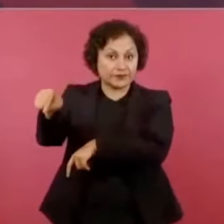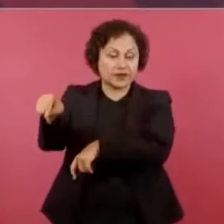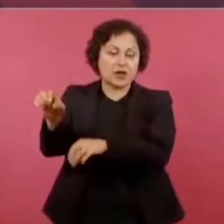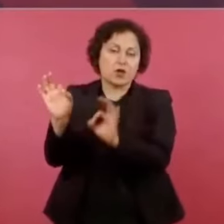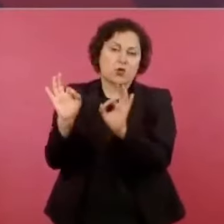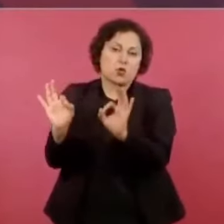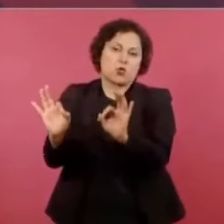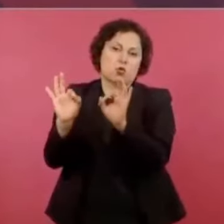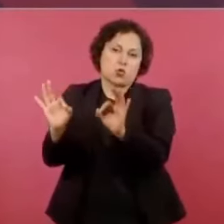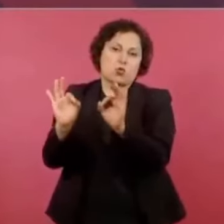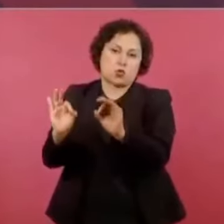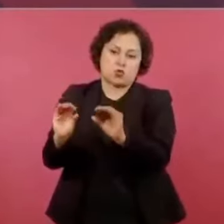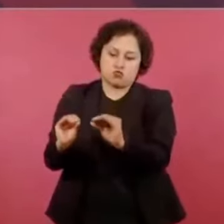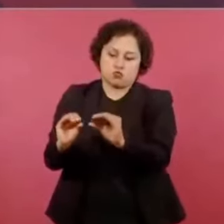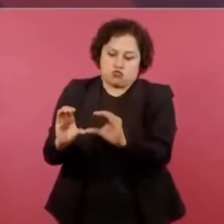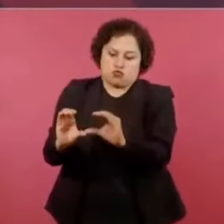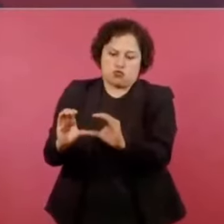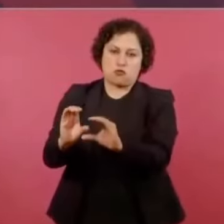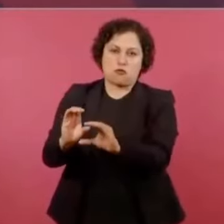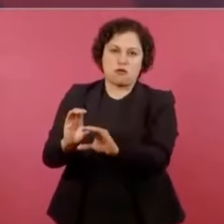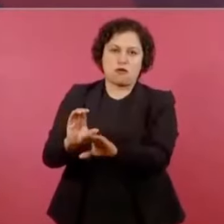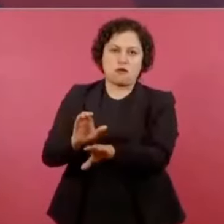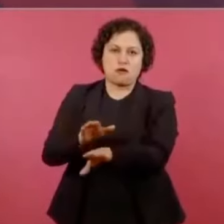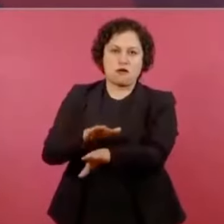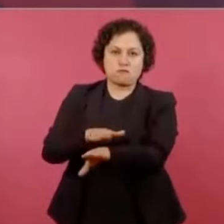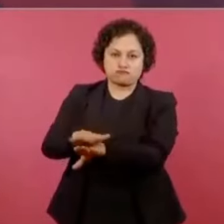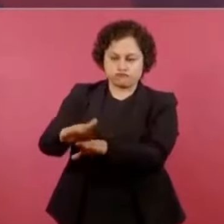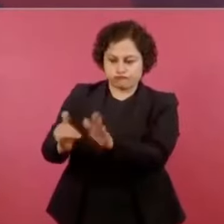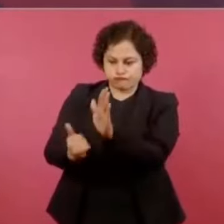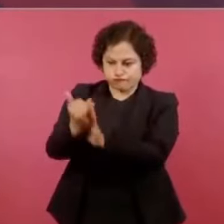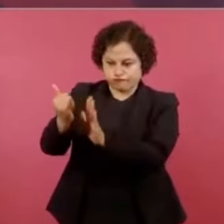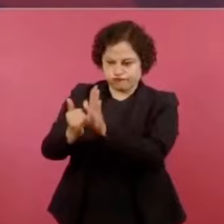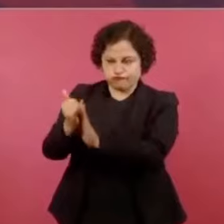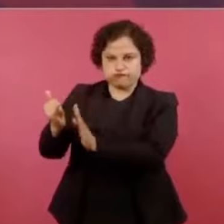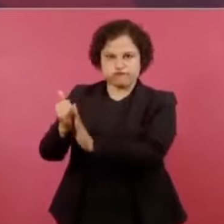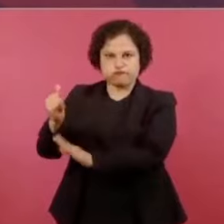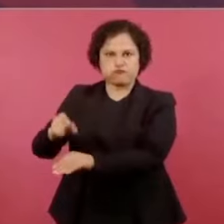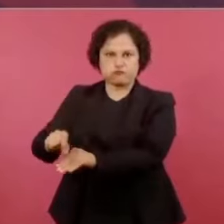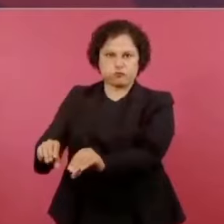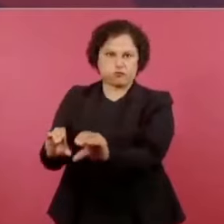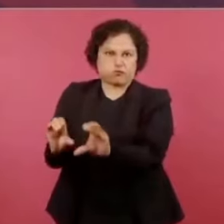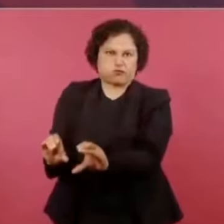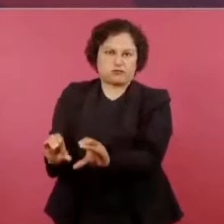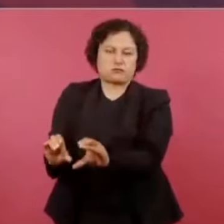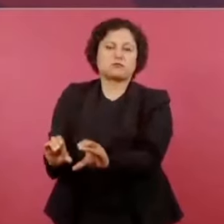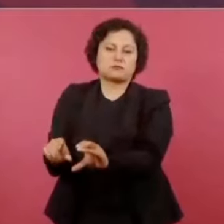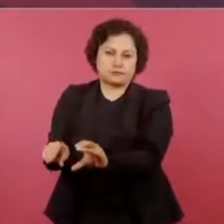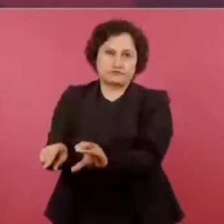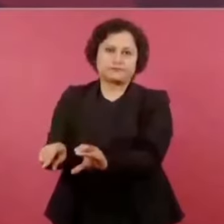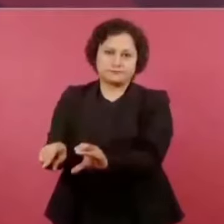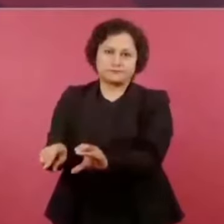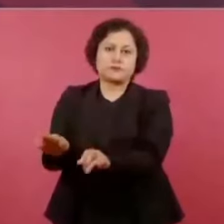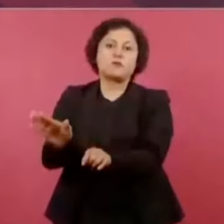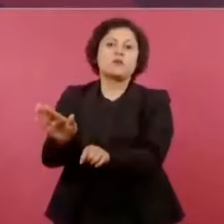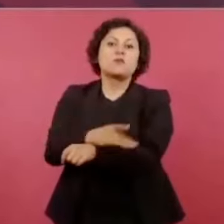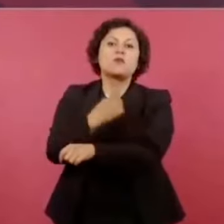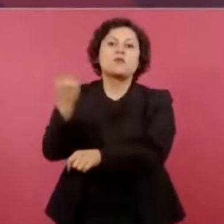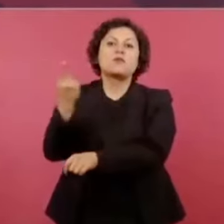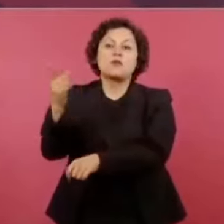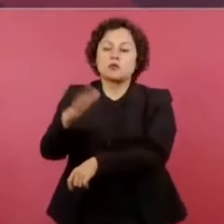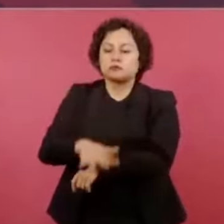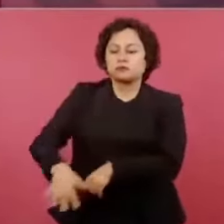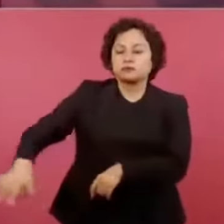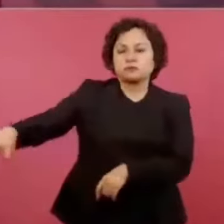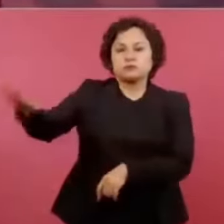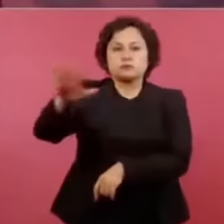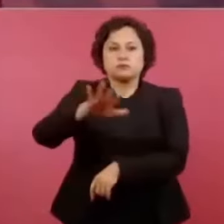porque la zona donde está el aeropuerto Benito Juárez, y más